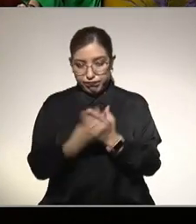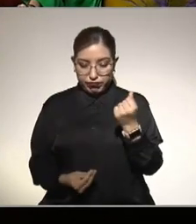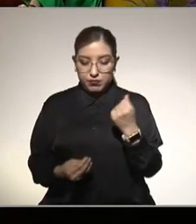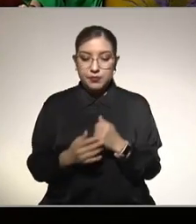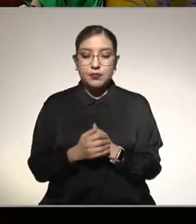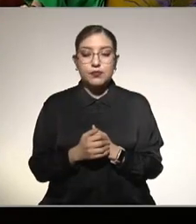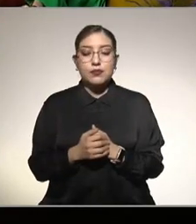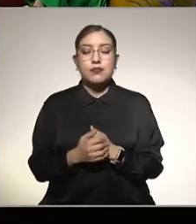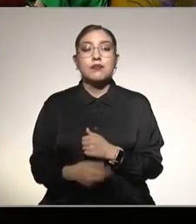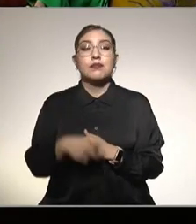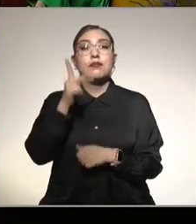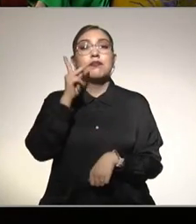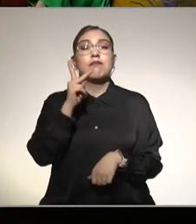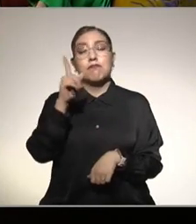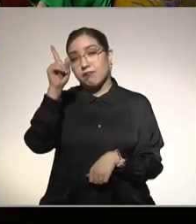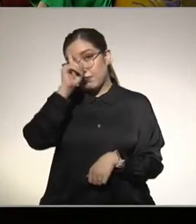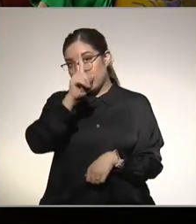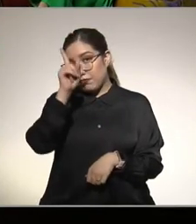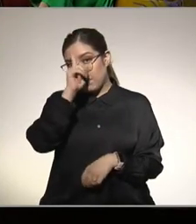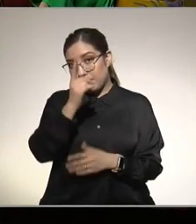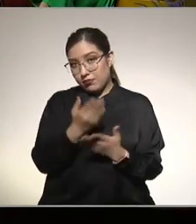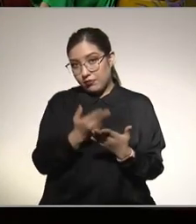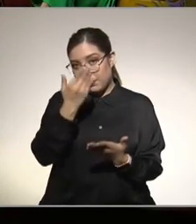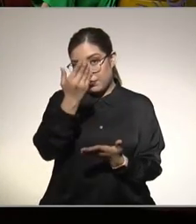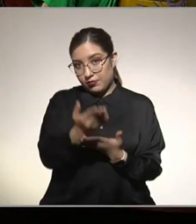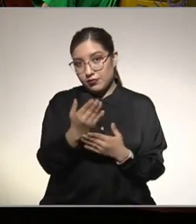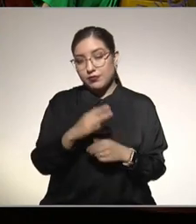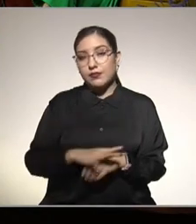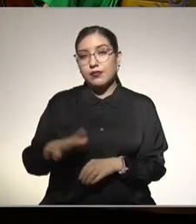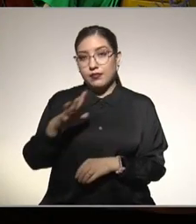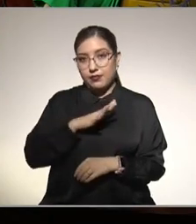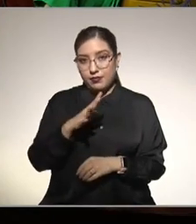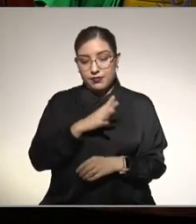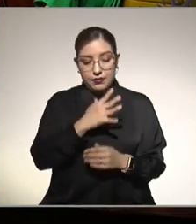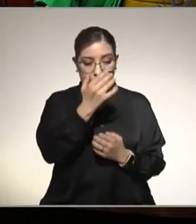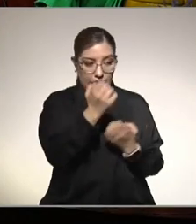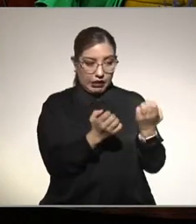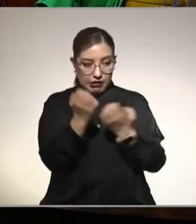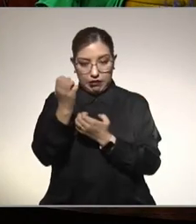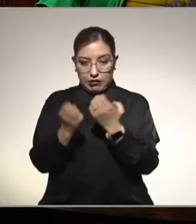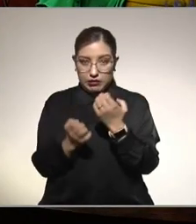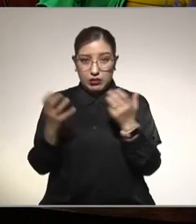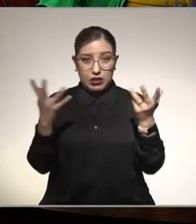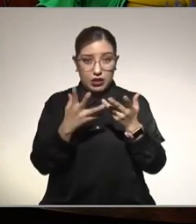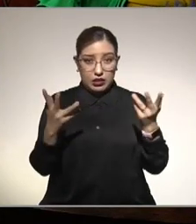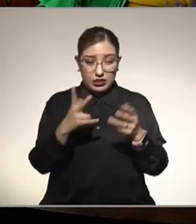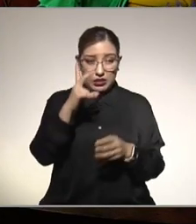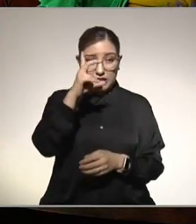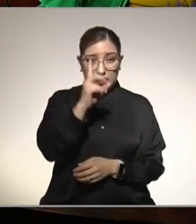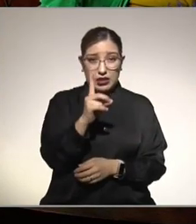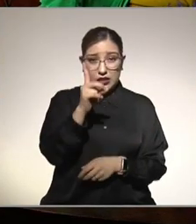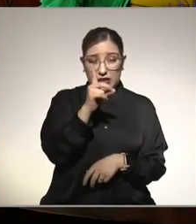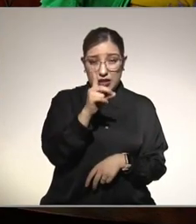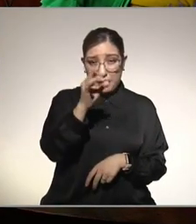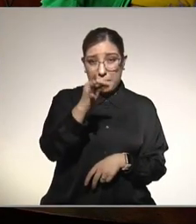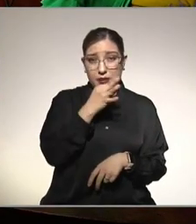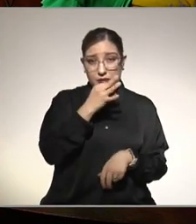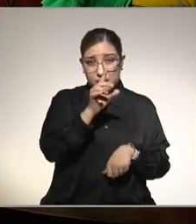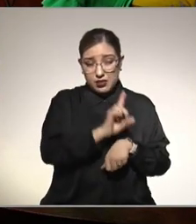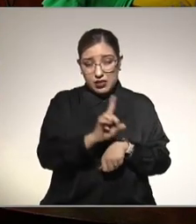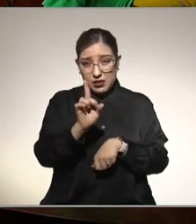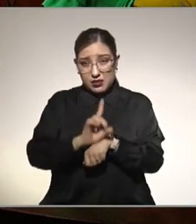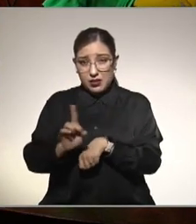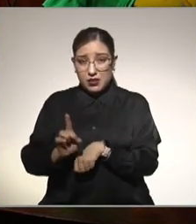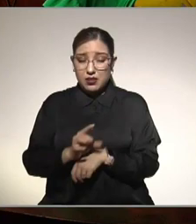se recomienda es que se haga 30 minutos diarios 5 veces a la semana y puede ser una